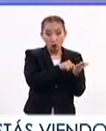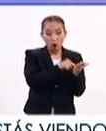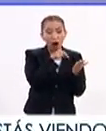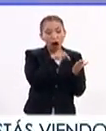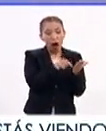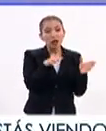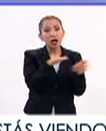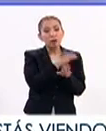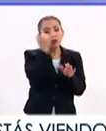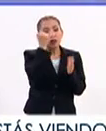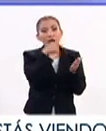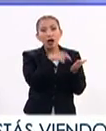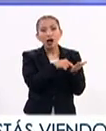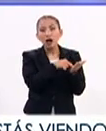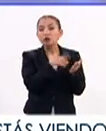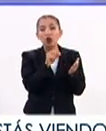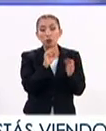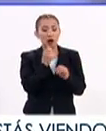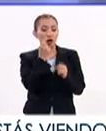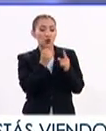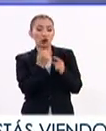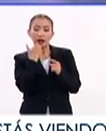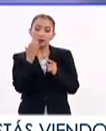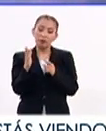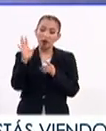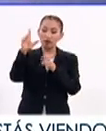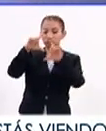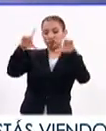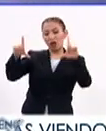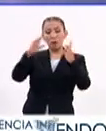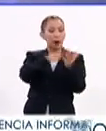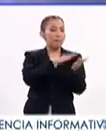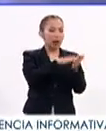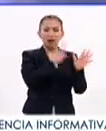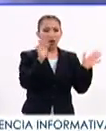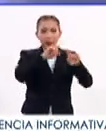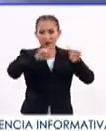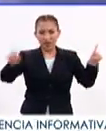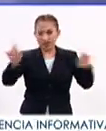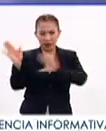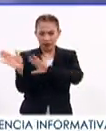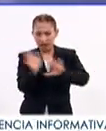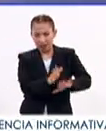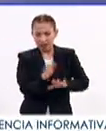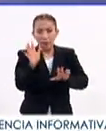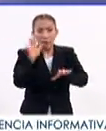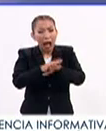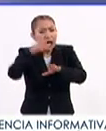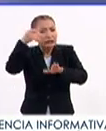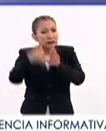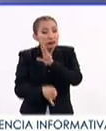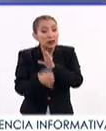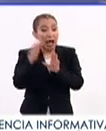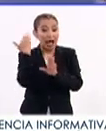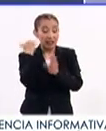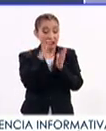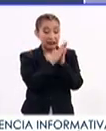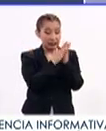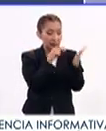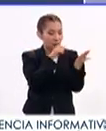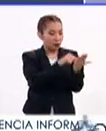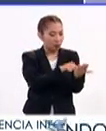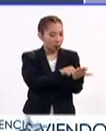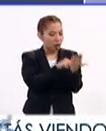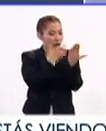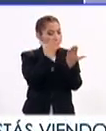supuesto, se modifica. Y no porque unas cosas sean pantalla y el otro sean papeles, algo más allá de eso. Porque antes el libro fijaba